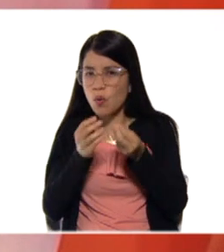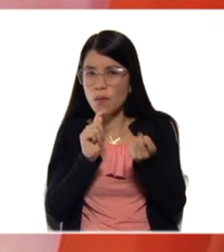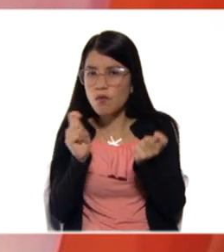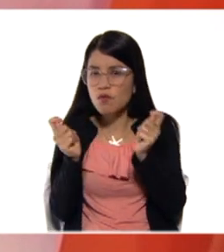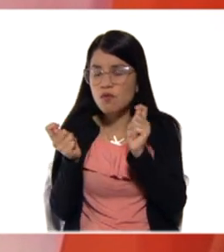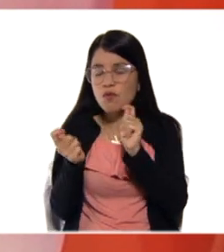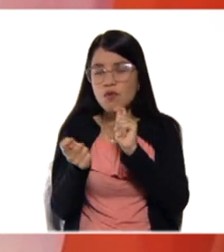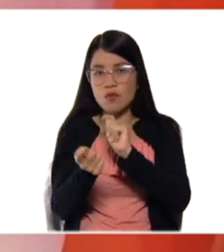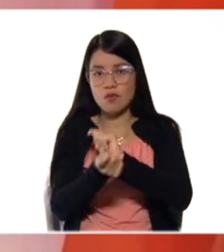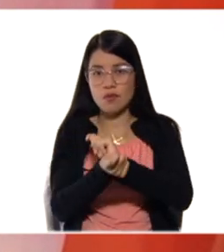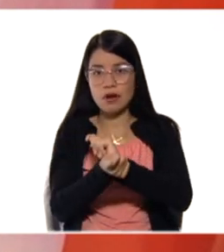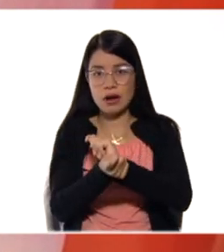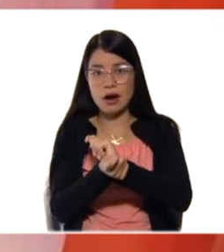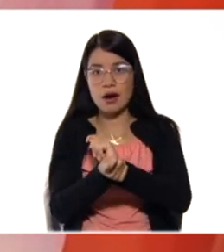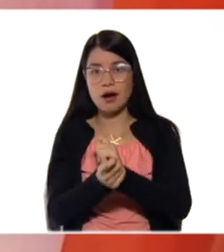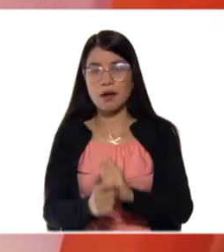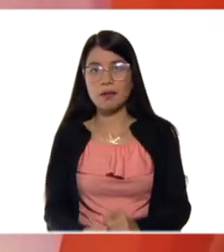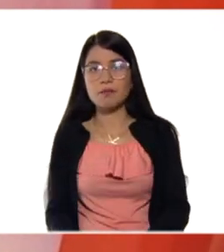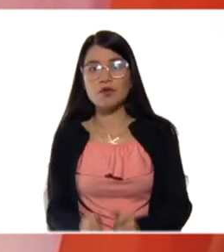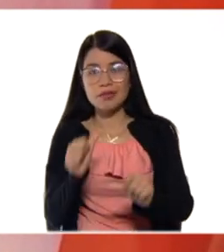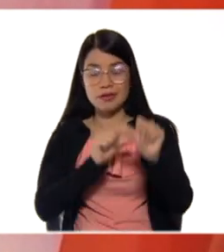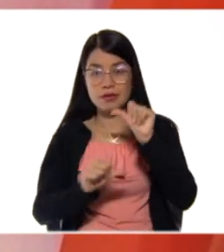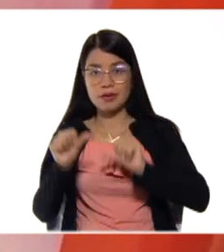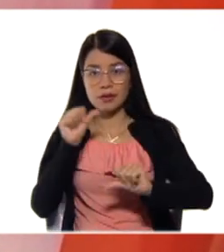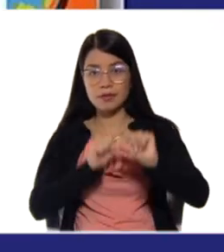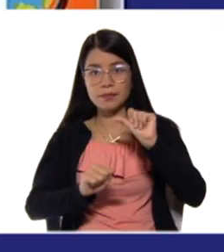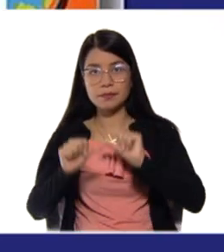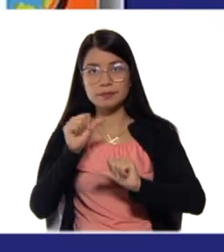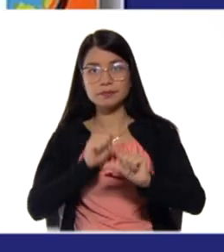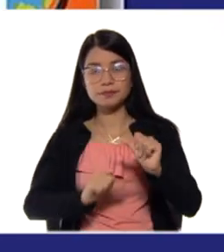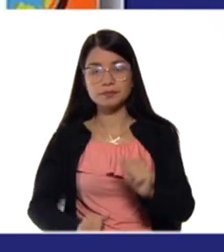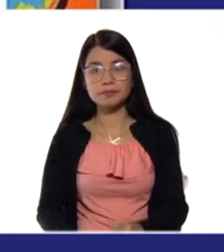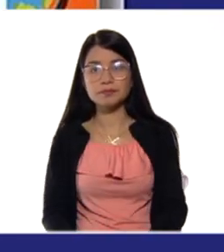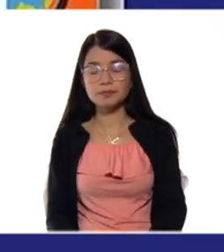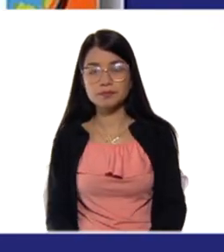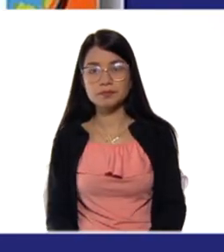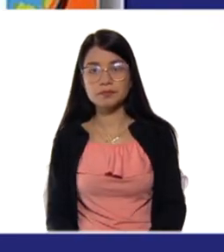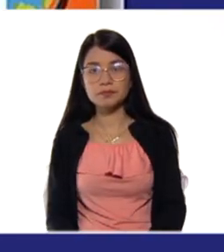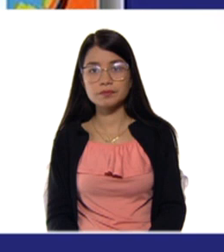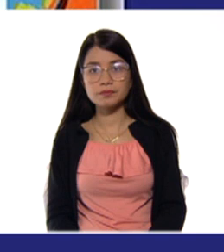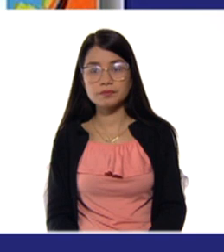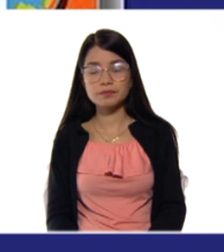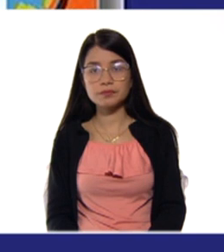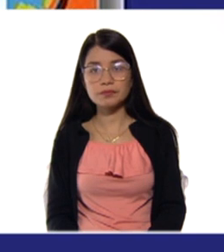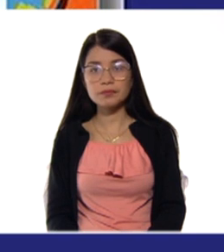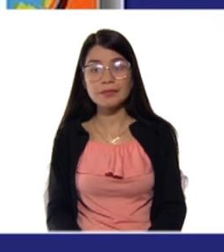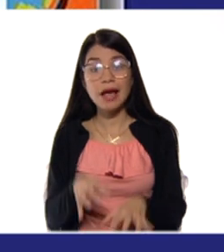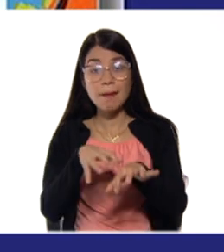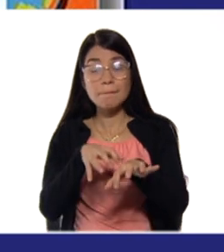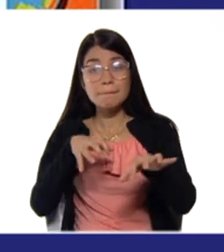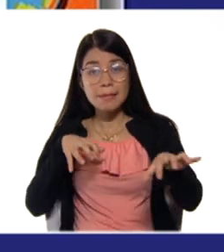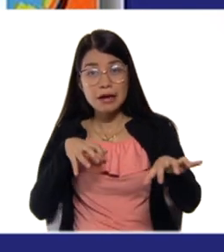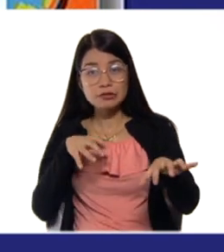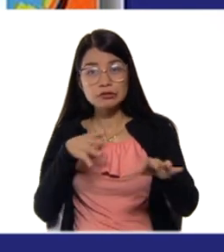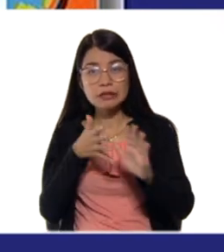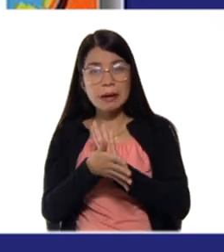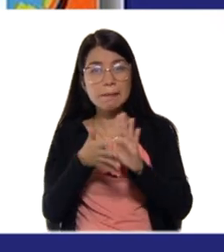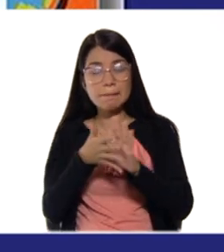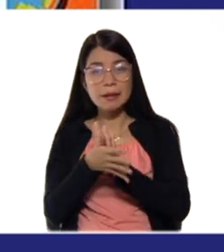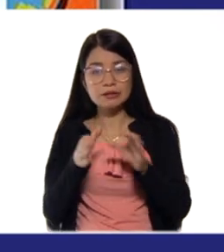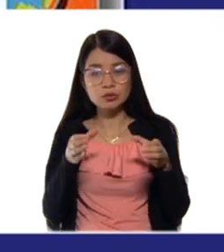debido a una reacción química. La mayoría se llevan a cabo en sitios específicos de reactividad,